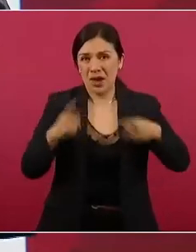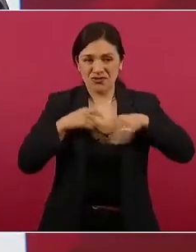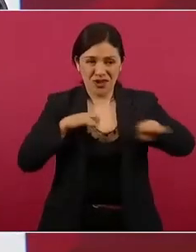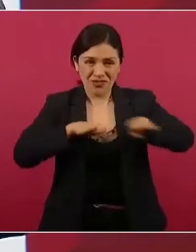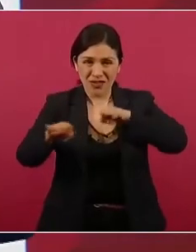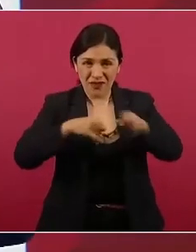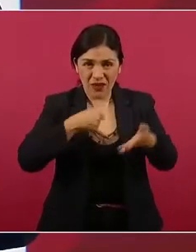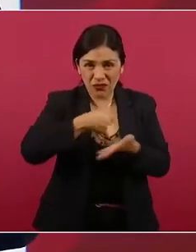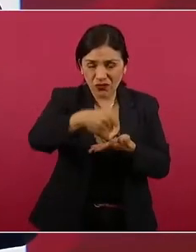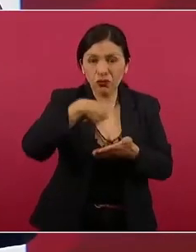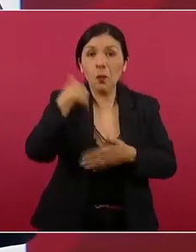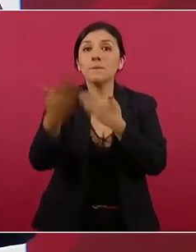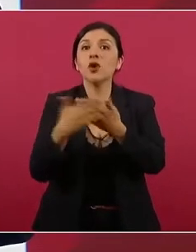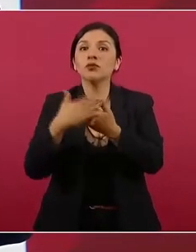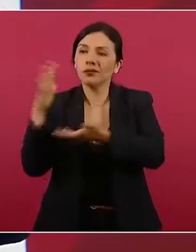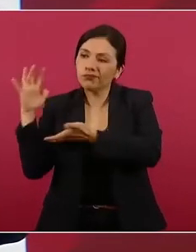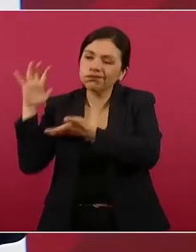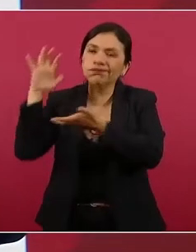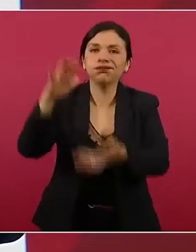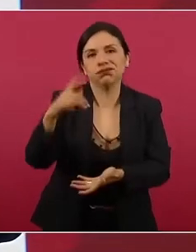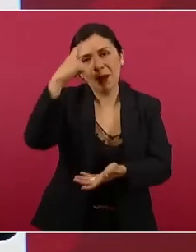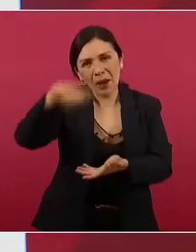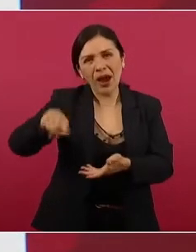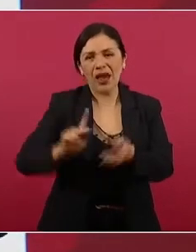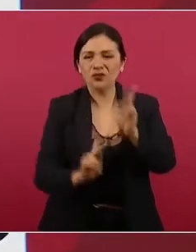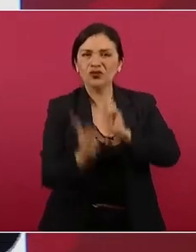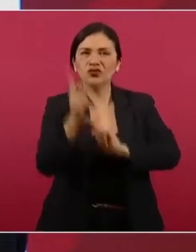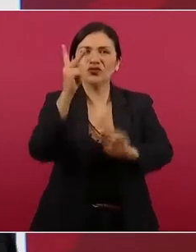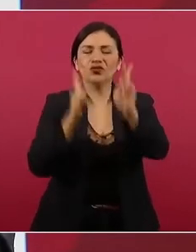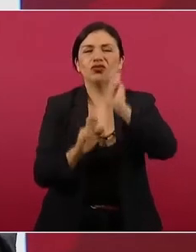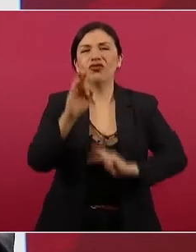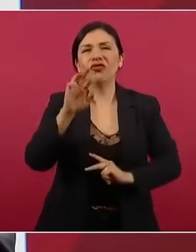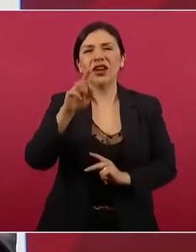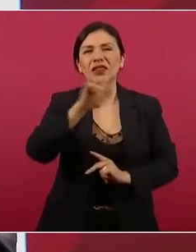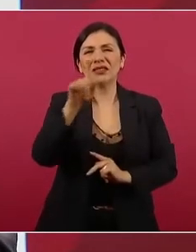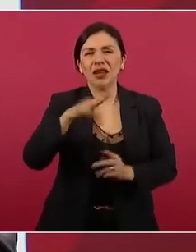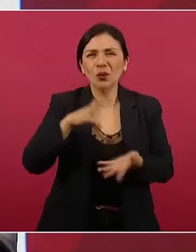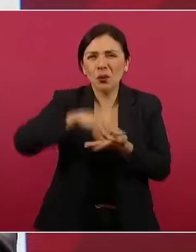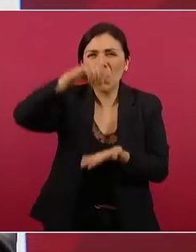fertilizante de manera gratuita.